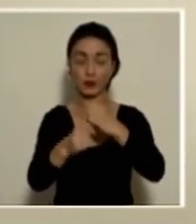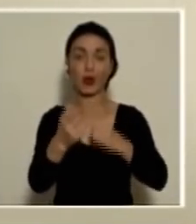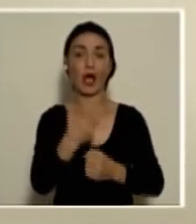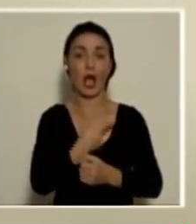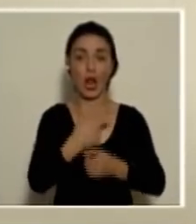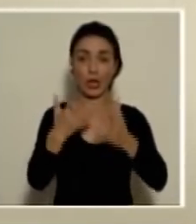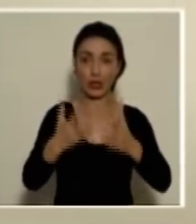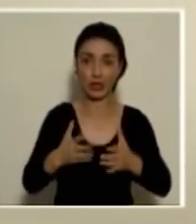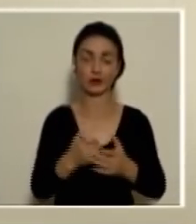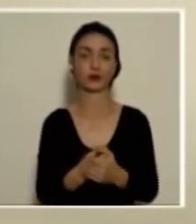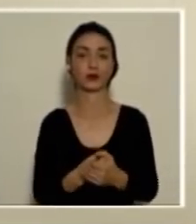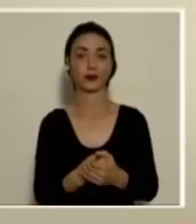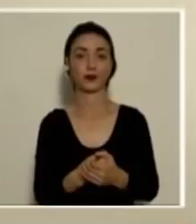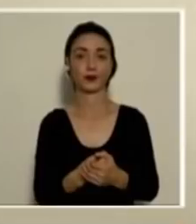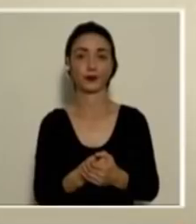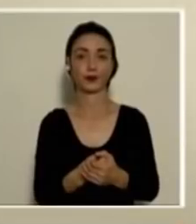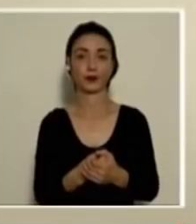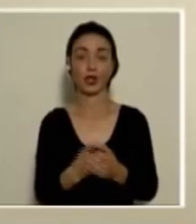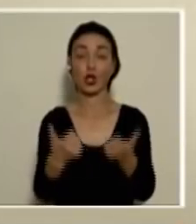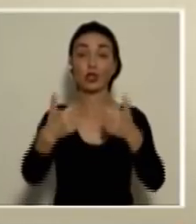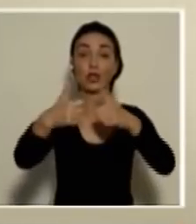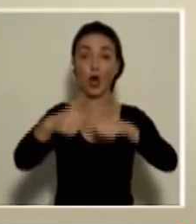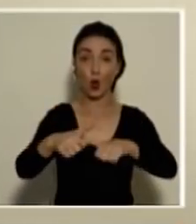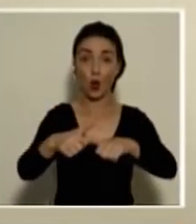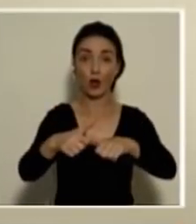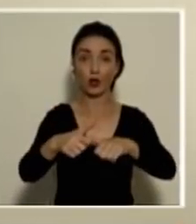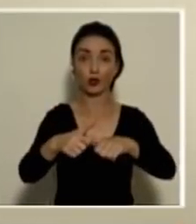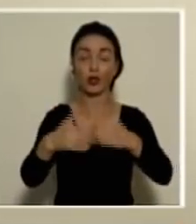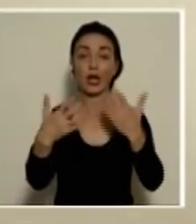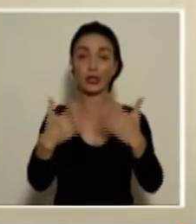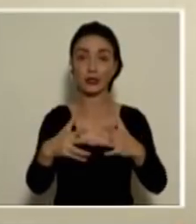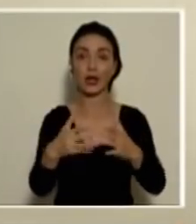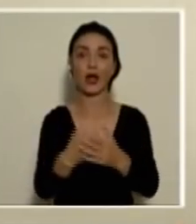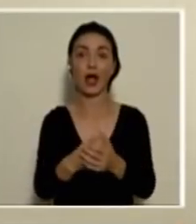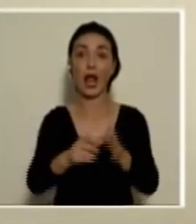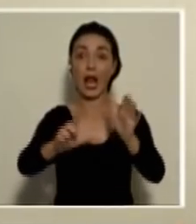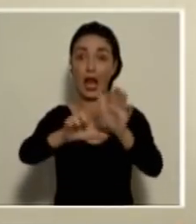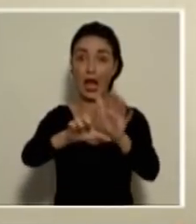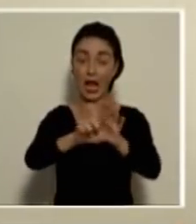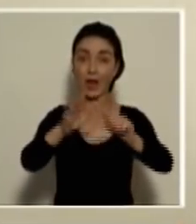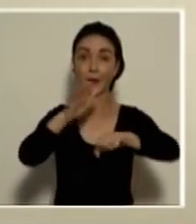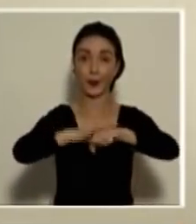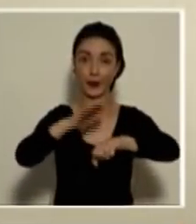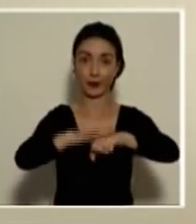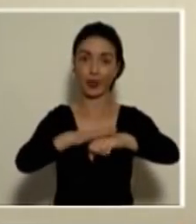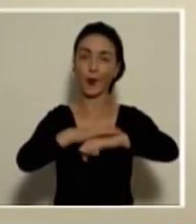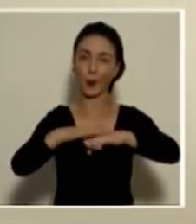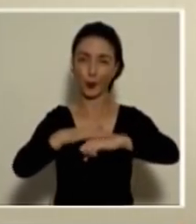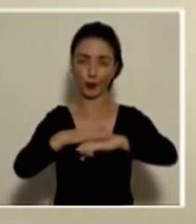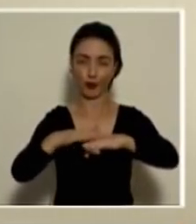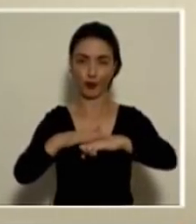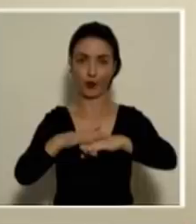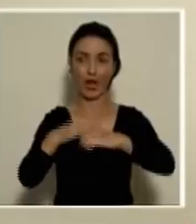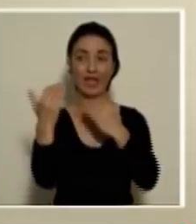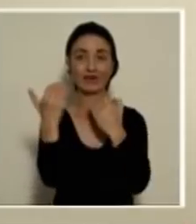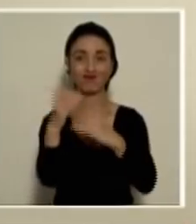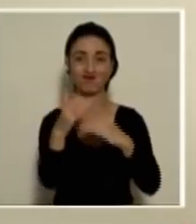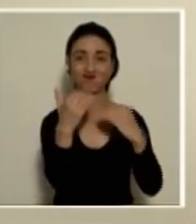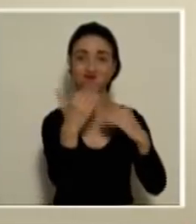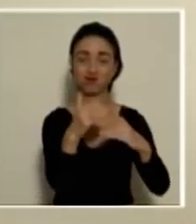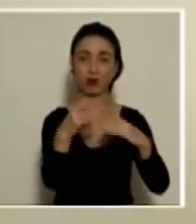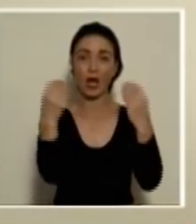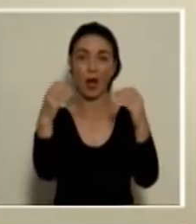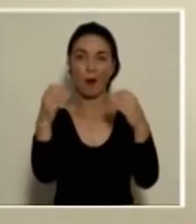alcaldías, el que de acuerdo a las potestades que se les da la ley, les pedimos que limiten la